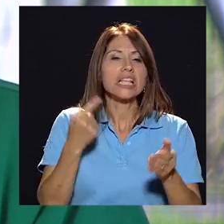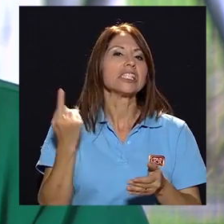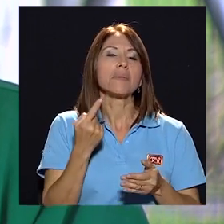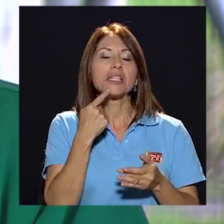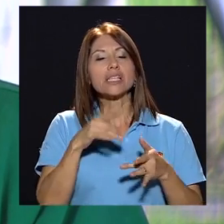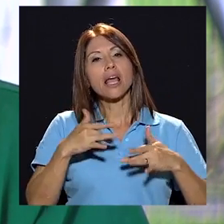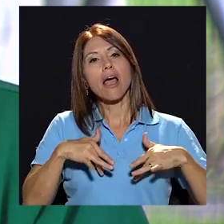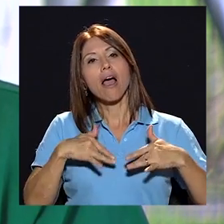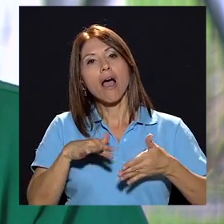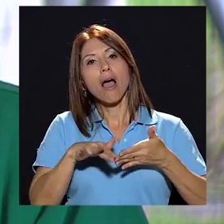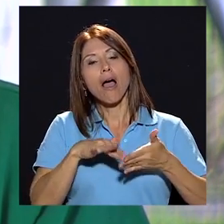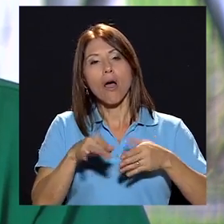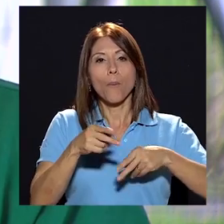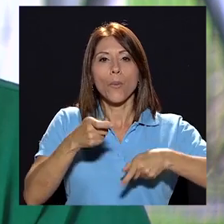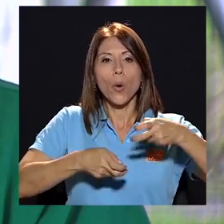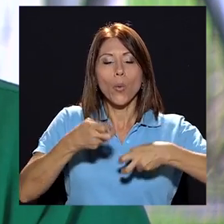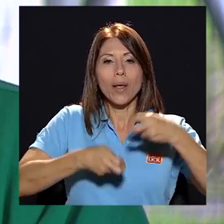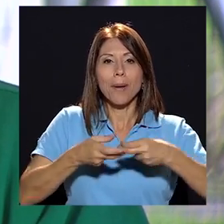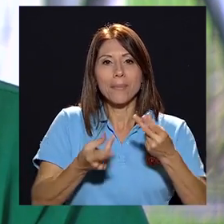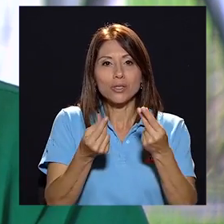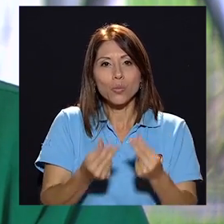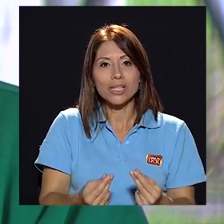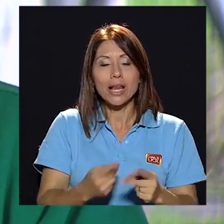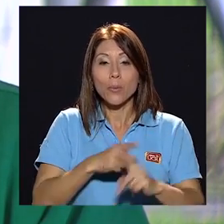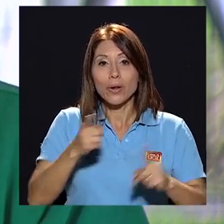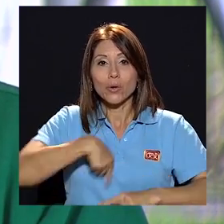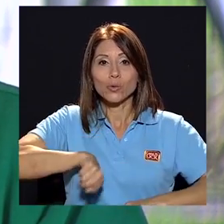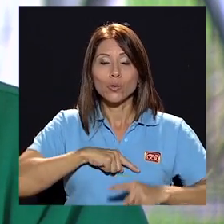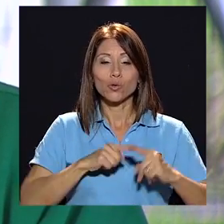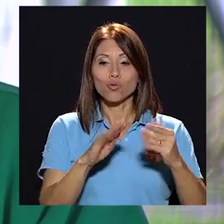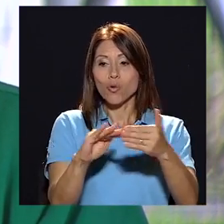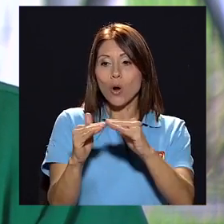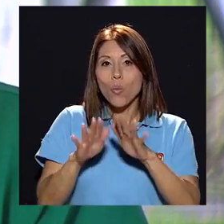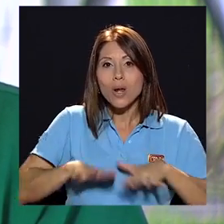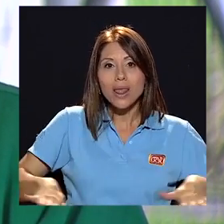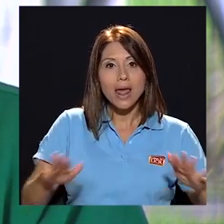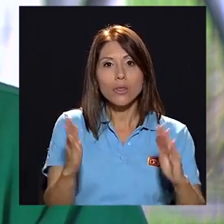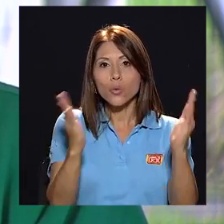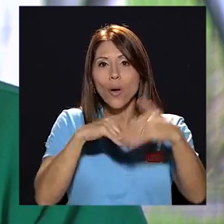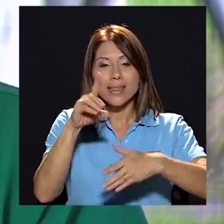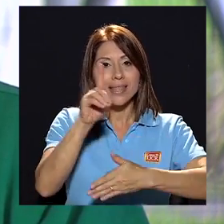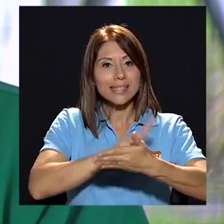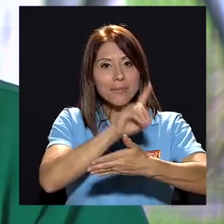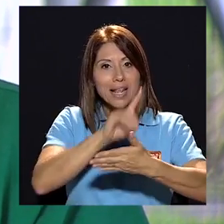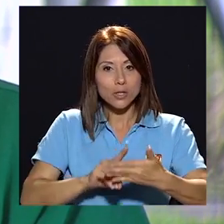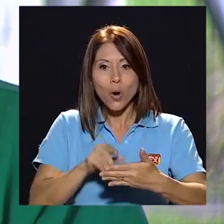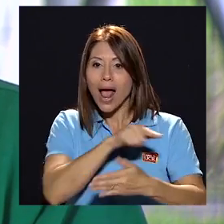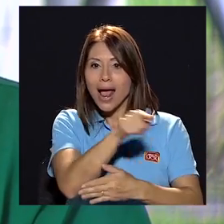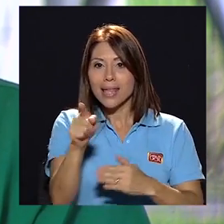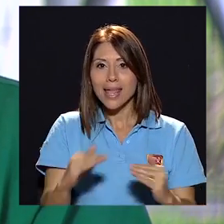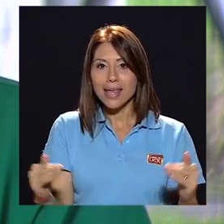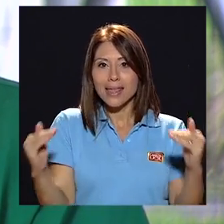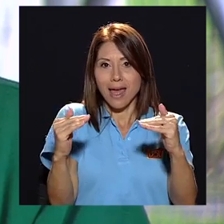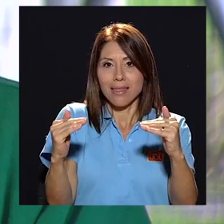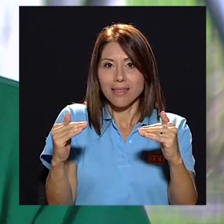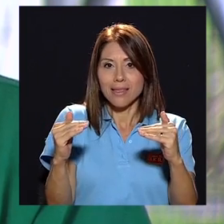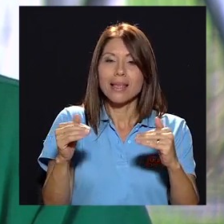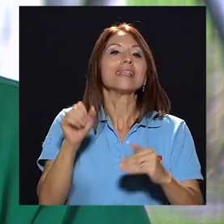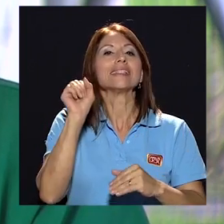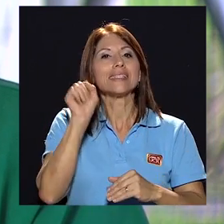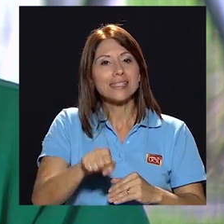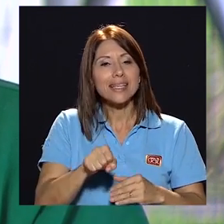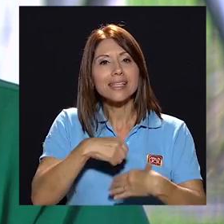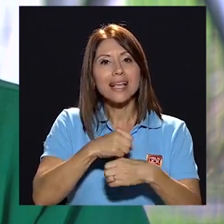se aduce que es un problema presupuestario, pero lo que hablábamos de que si somos una comunidad en la cual aquí no hay discriminación, hay equidad, pues sí se